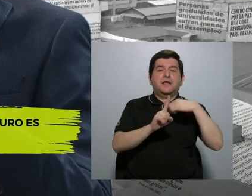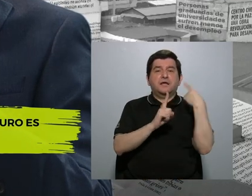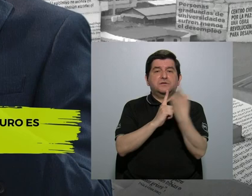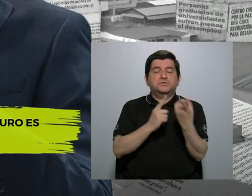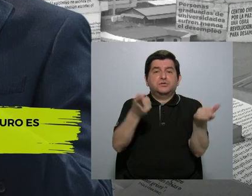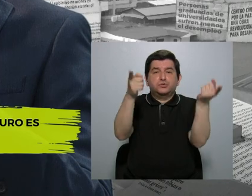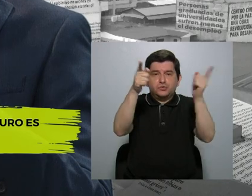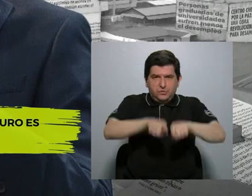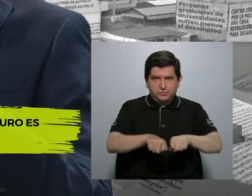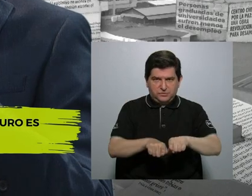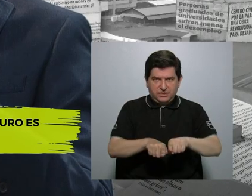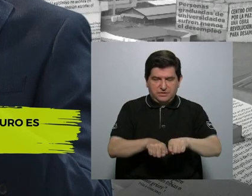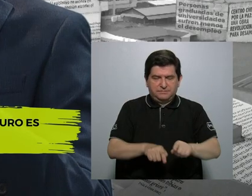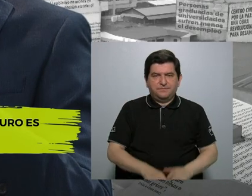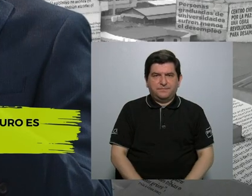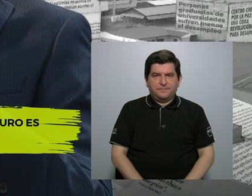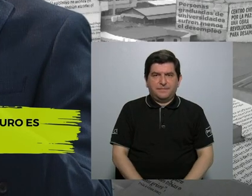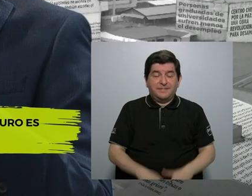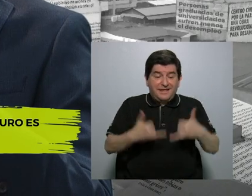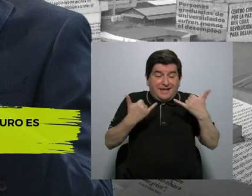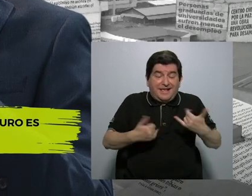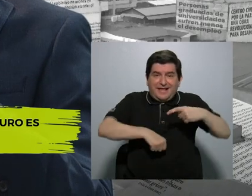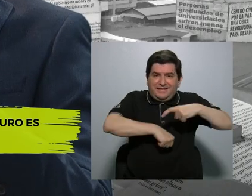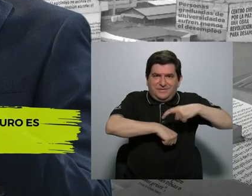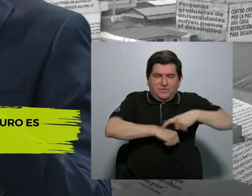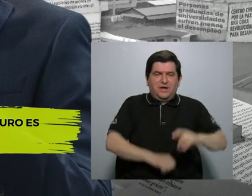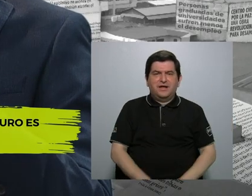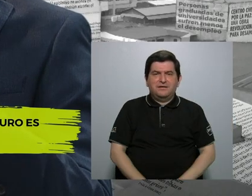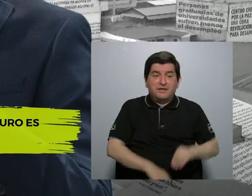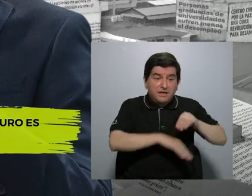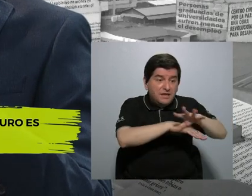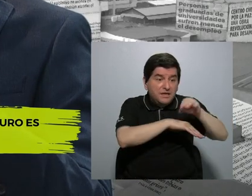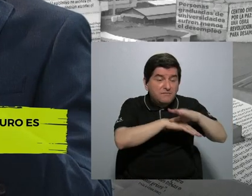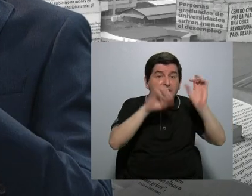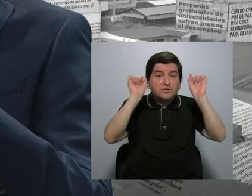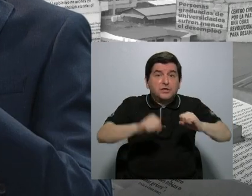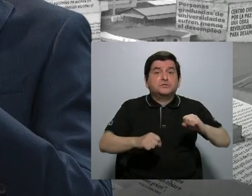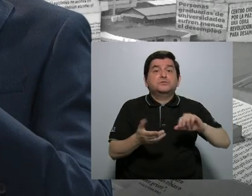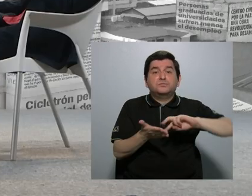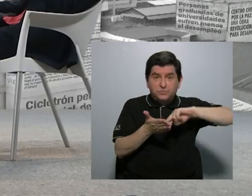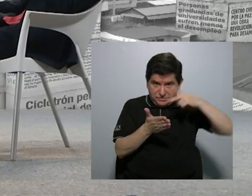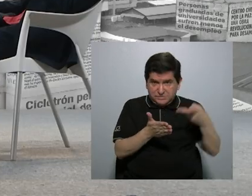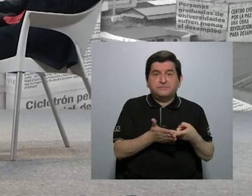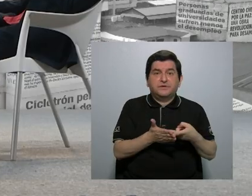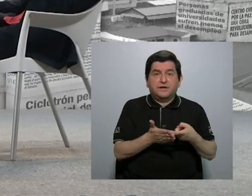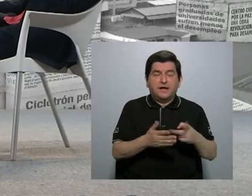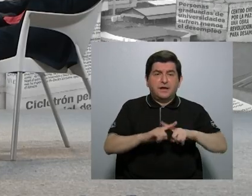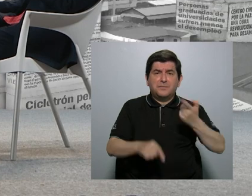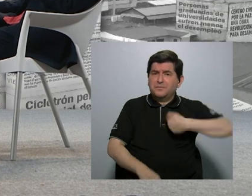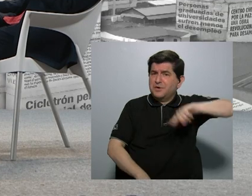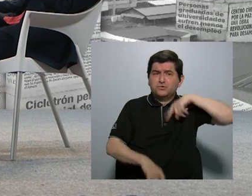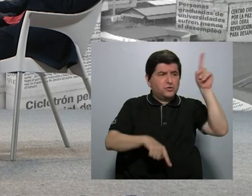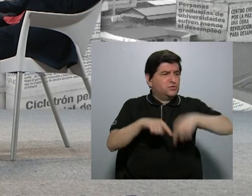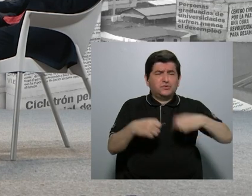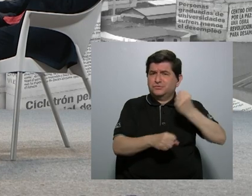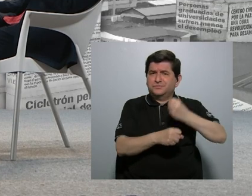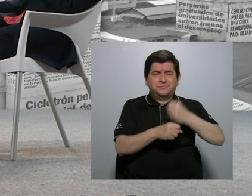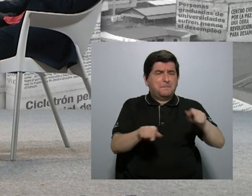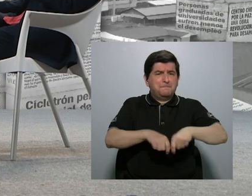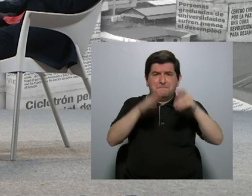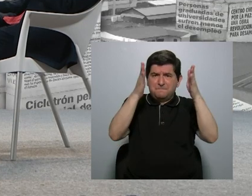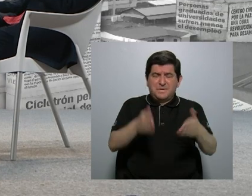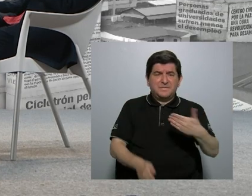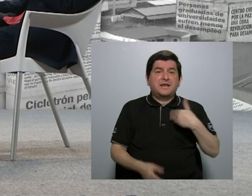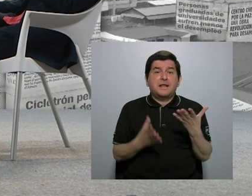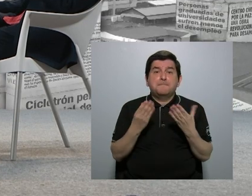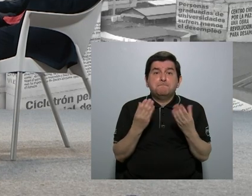de lo que está ocurriendo, del presente, y de las consecuencias que eso puede tener. Pero nosotros no podemos trabajar como periodistas si